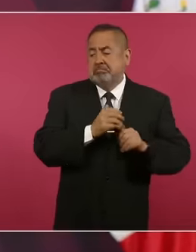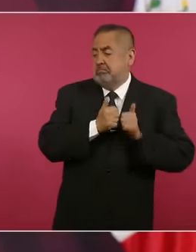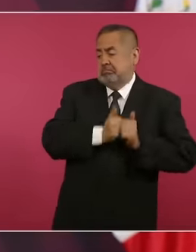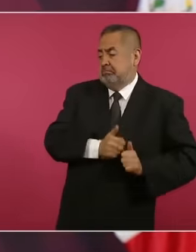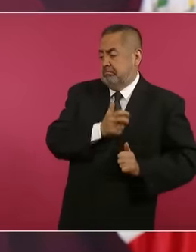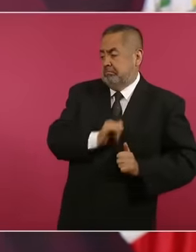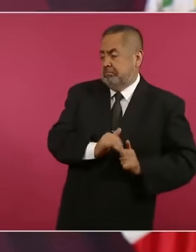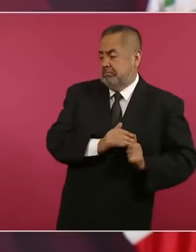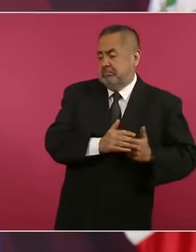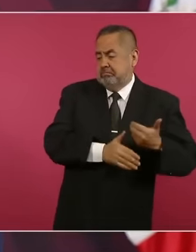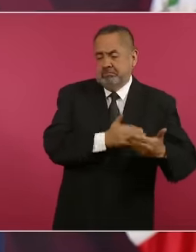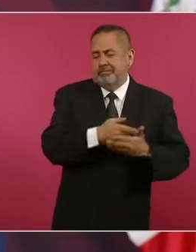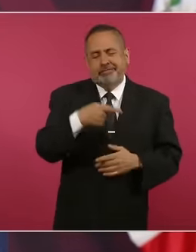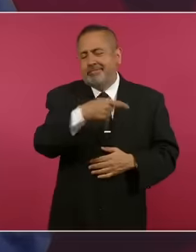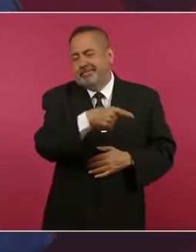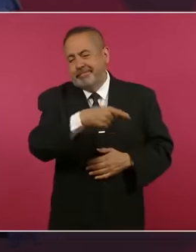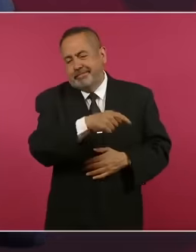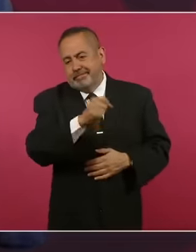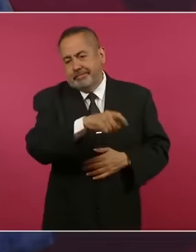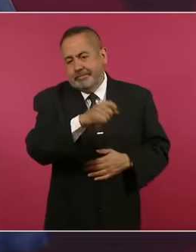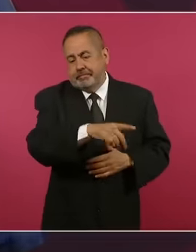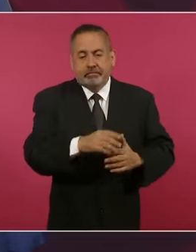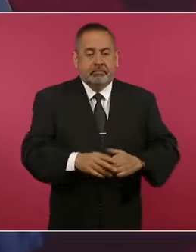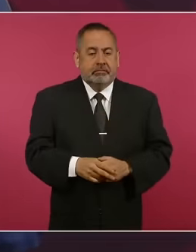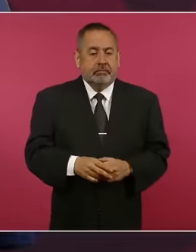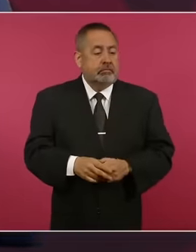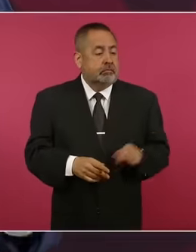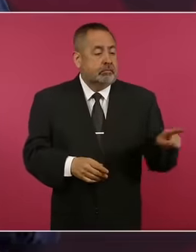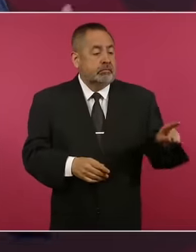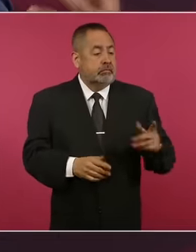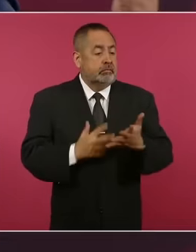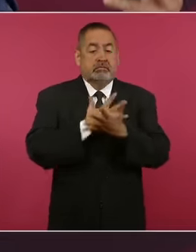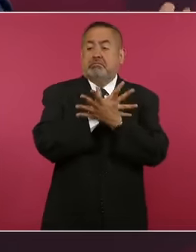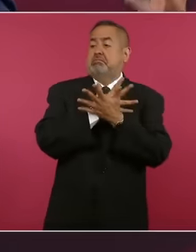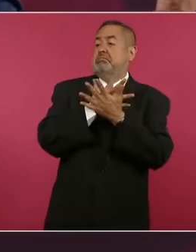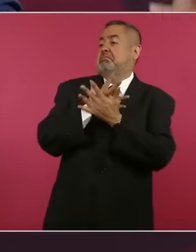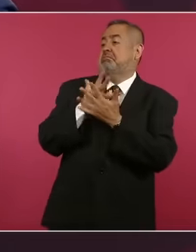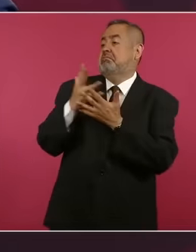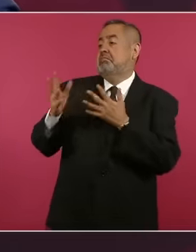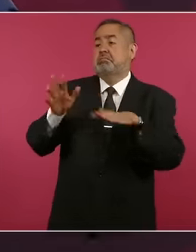no hacerlo de manera estridente